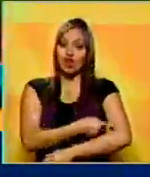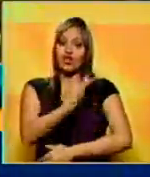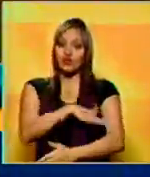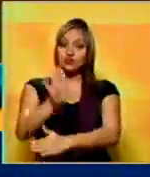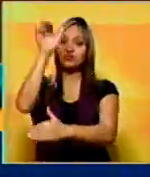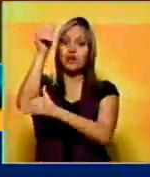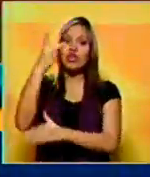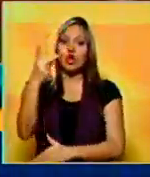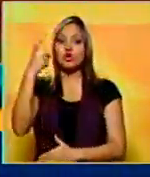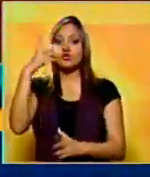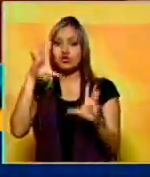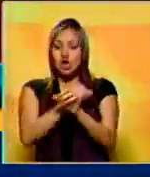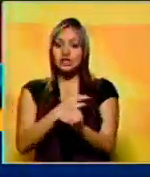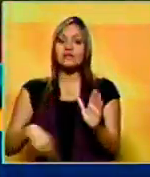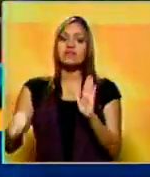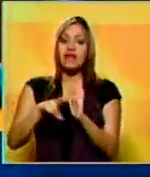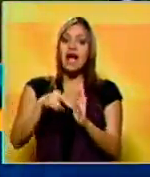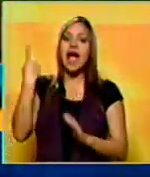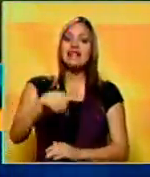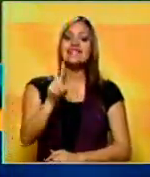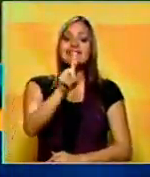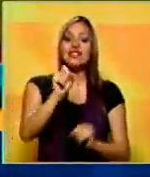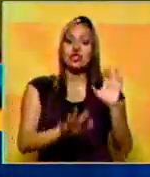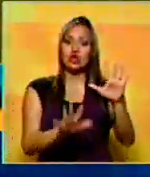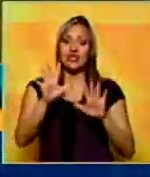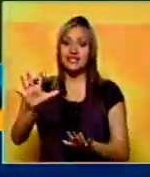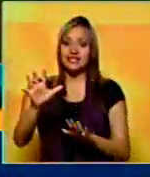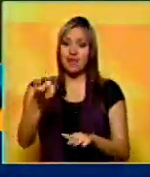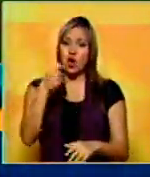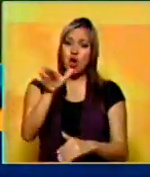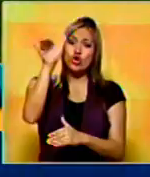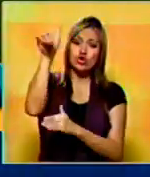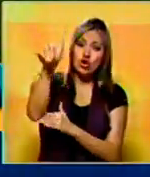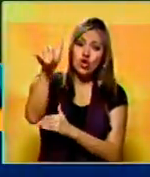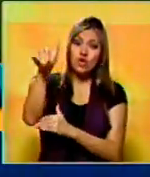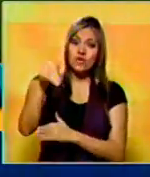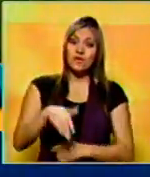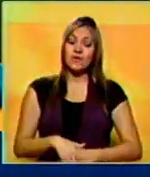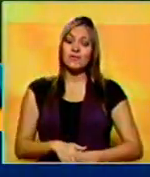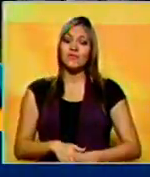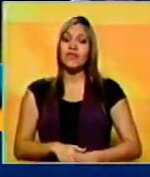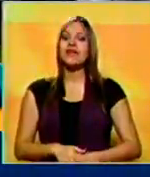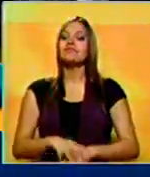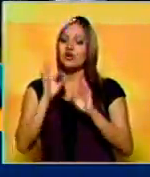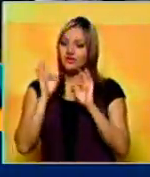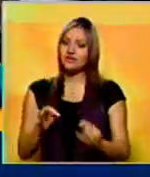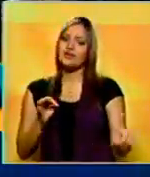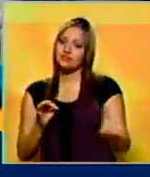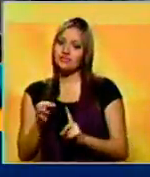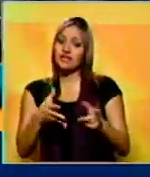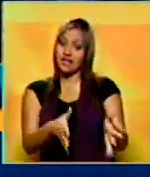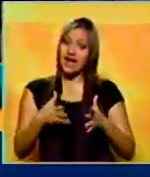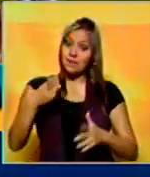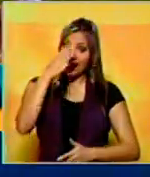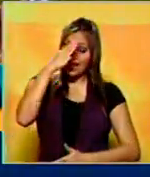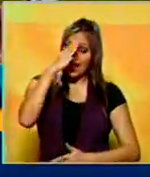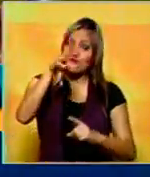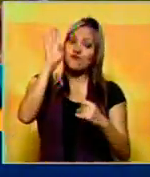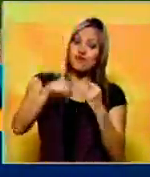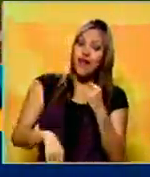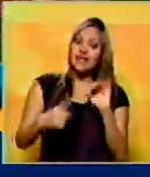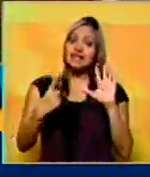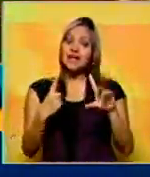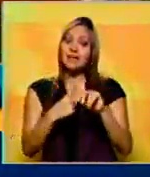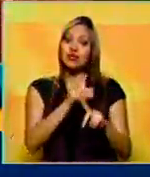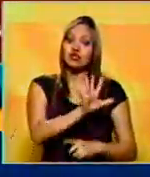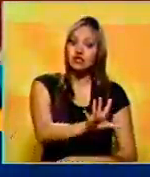consecutiva, conectó a su honrón 115 de por vida en nuestra pelota y le daba el triunfo hacia los navegantes del Magallanes con pizarra a final de